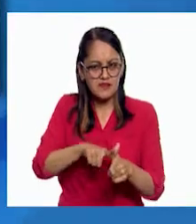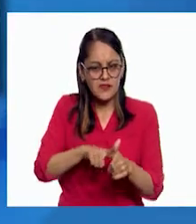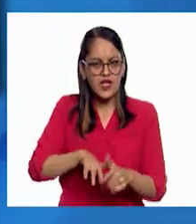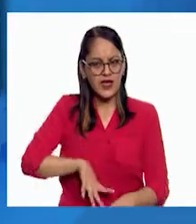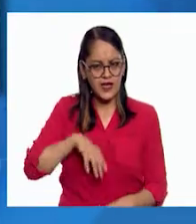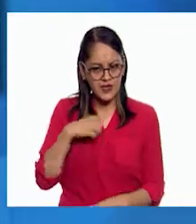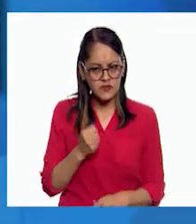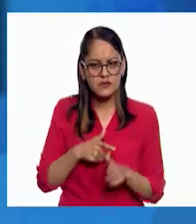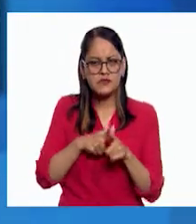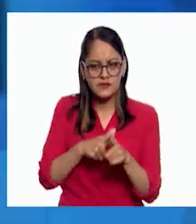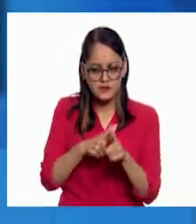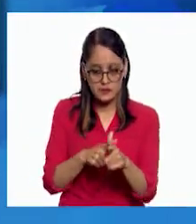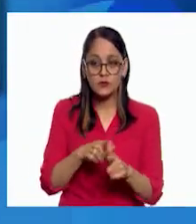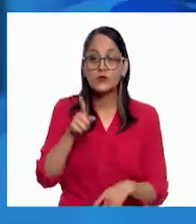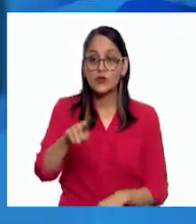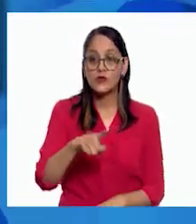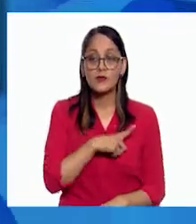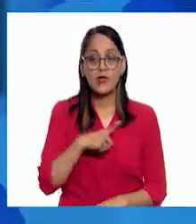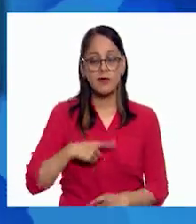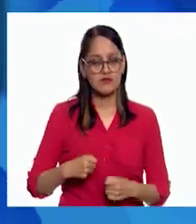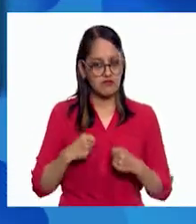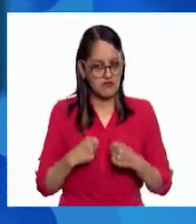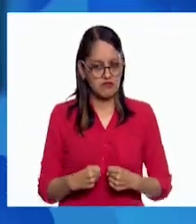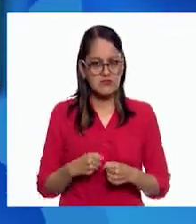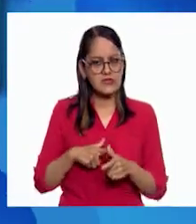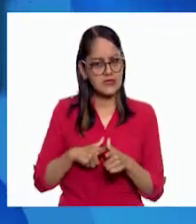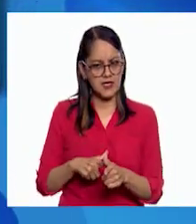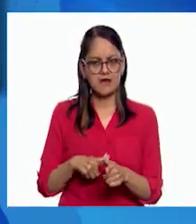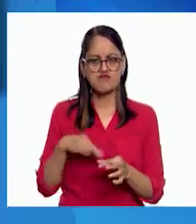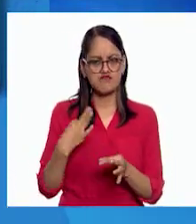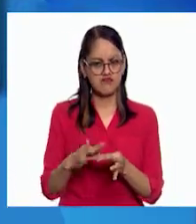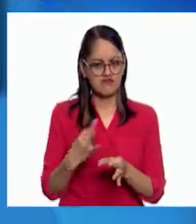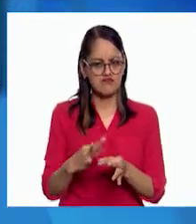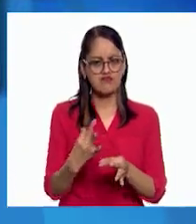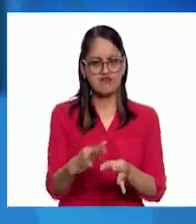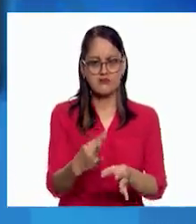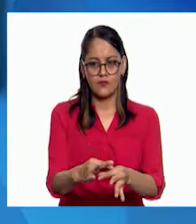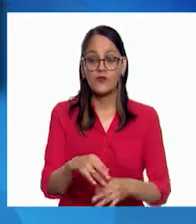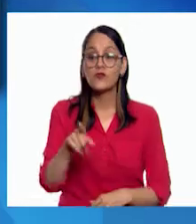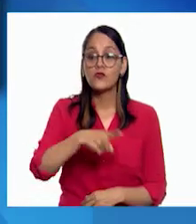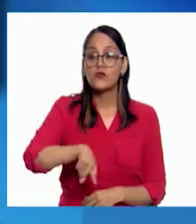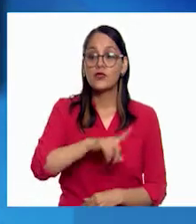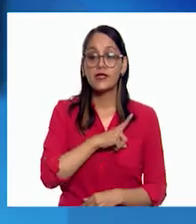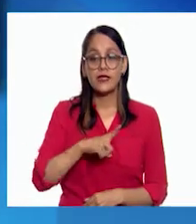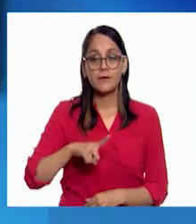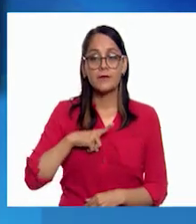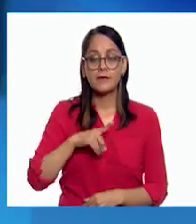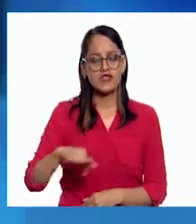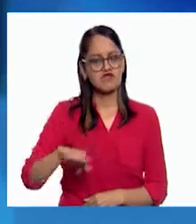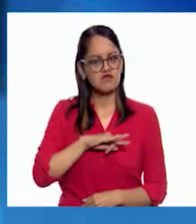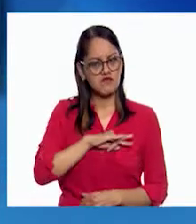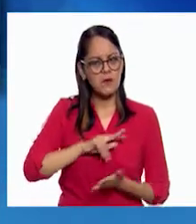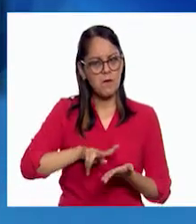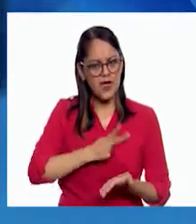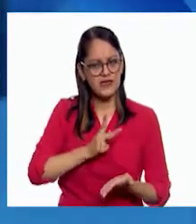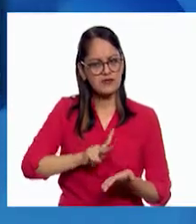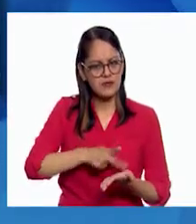continuo? Es mantenerse firme y constante en algo. Es decir, intentarlo una y otra vez hasta lograrlo.